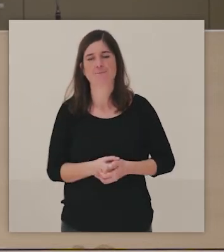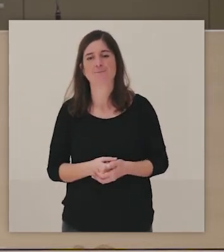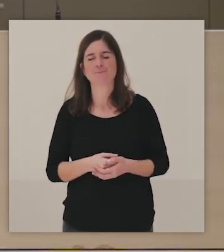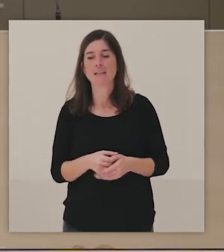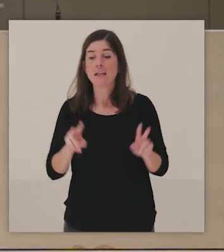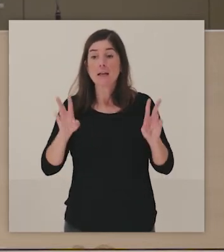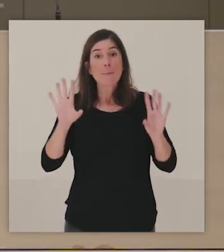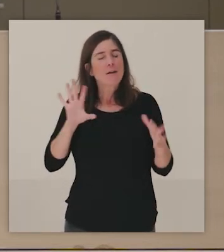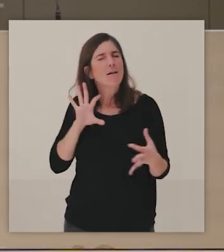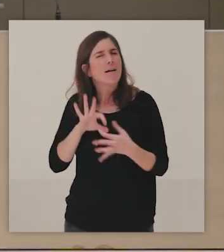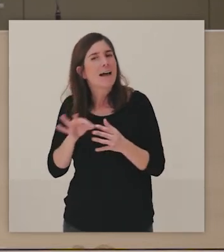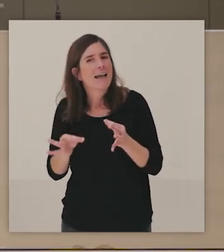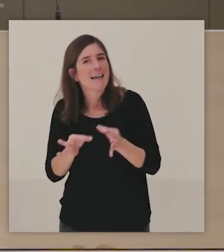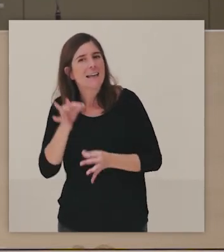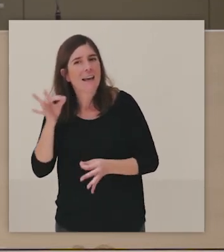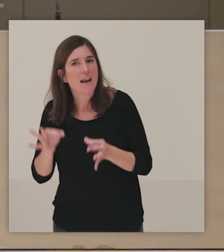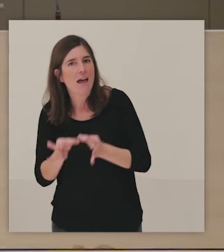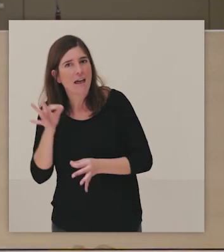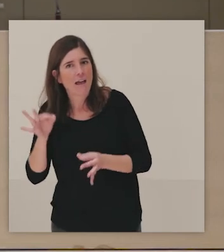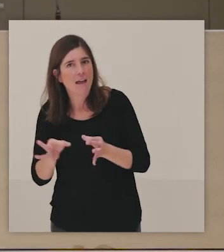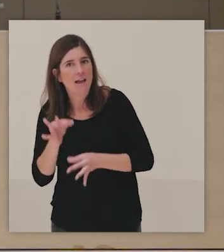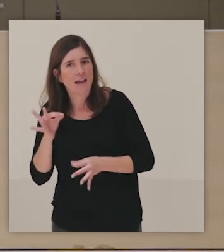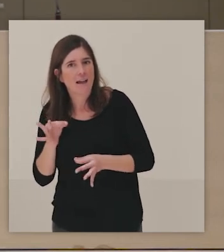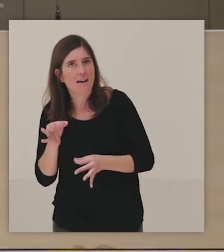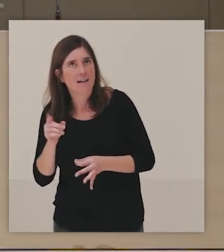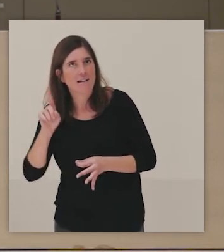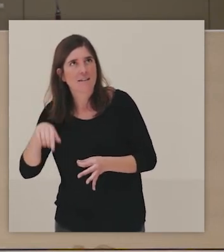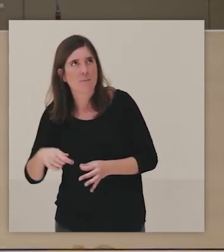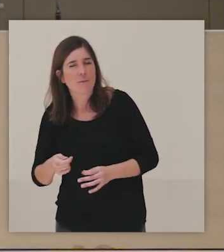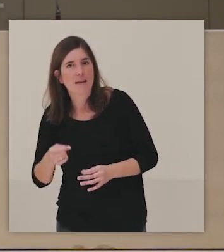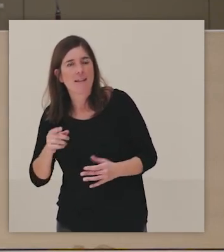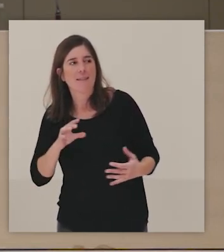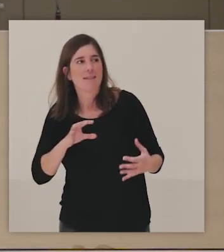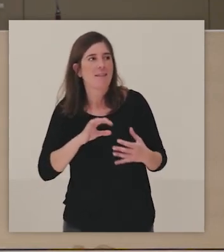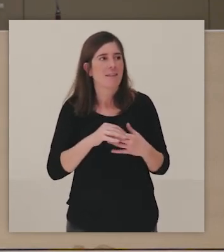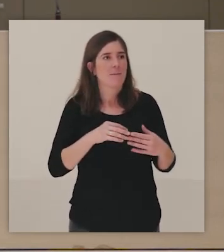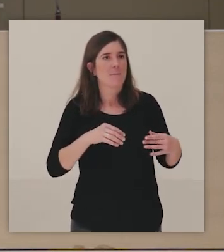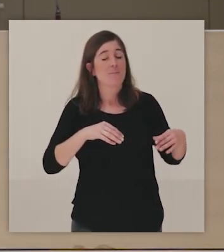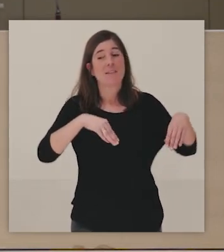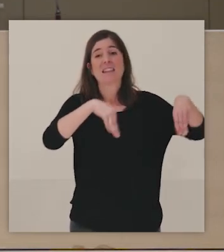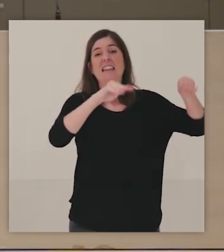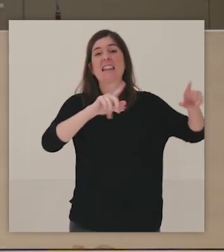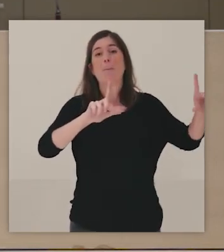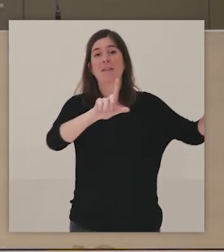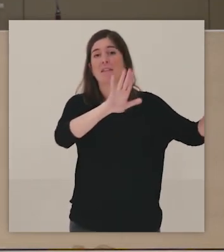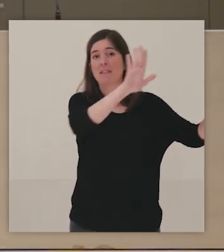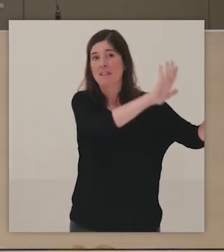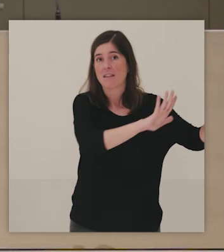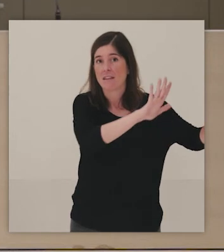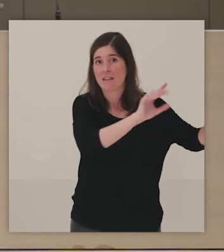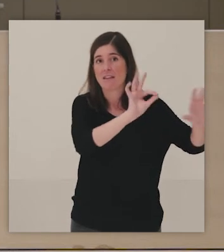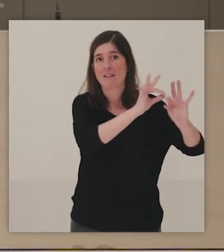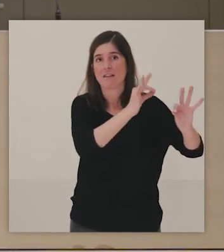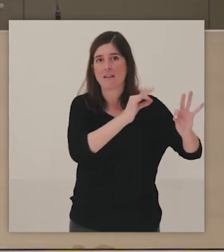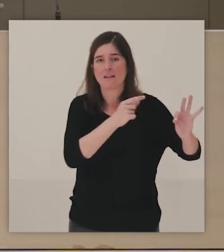del hilado nos llevaba a poder trabajar con el textil y abordarlo desde